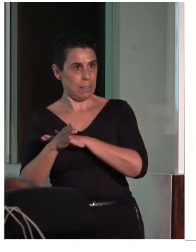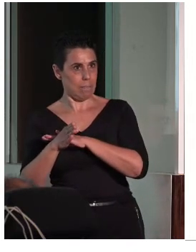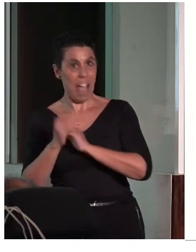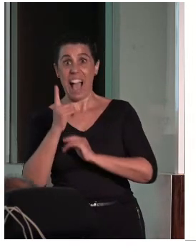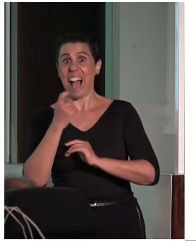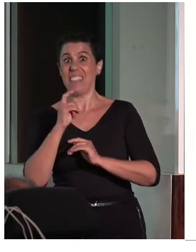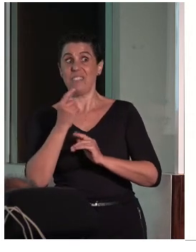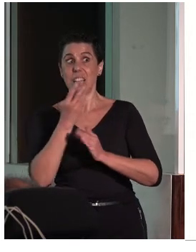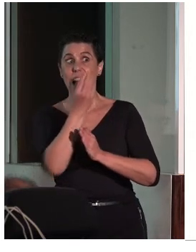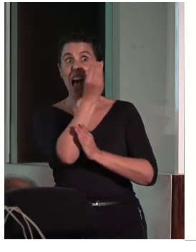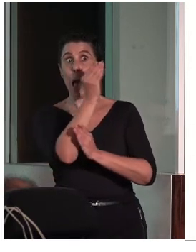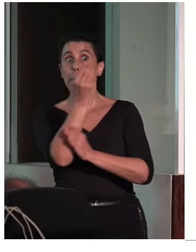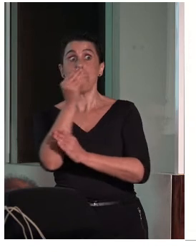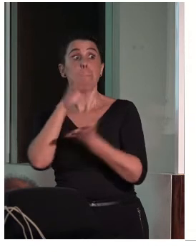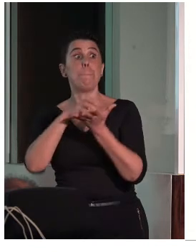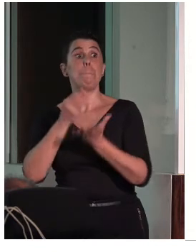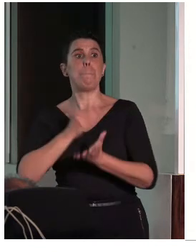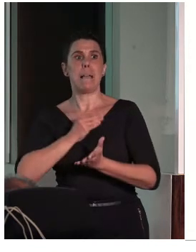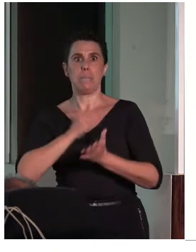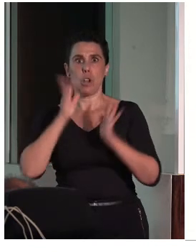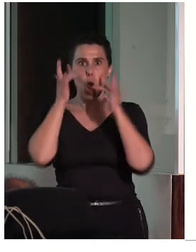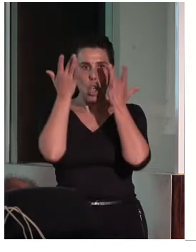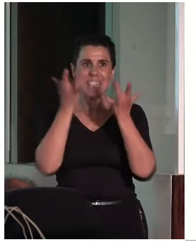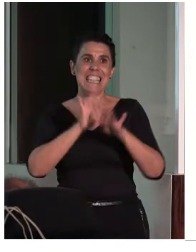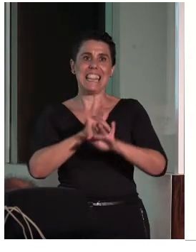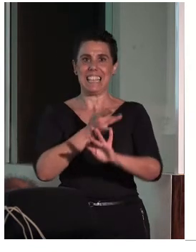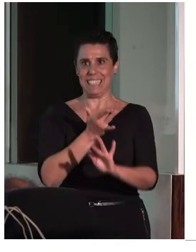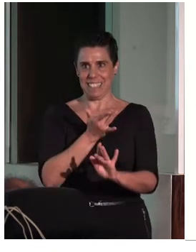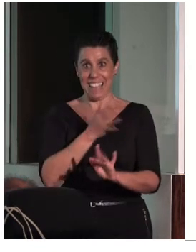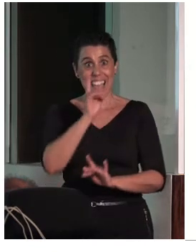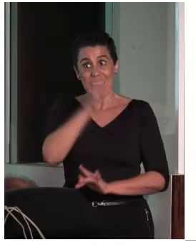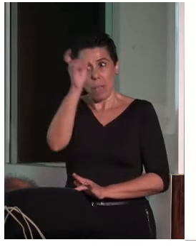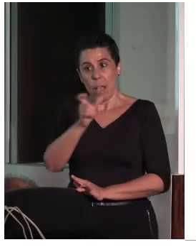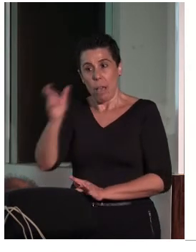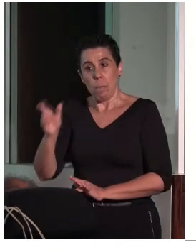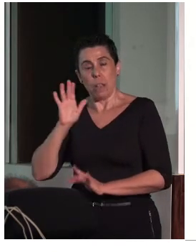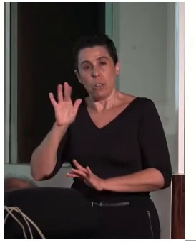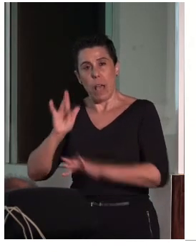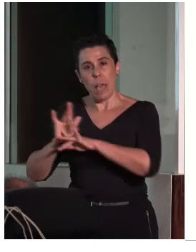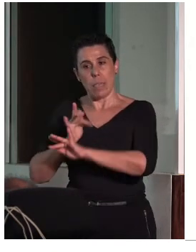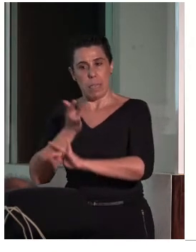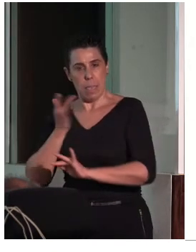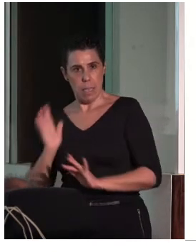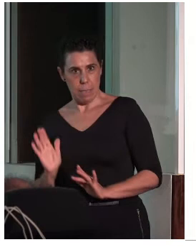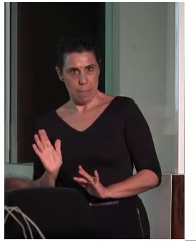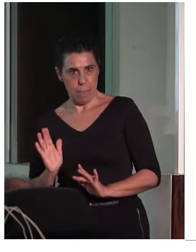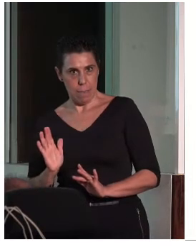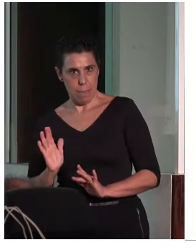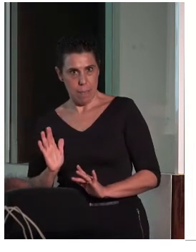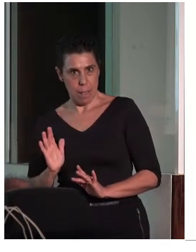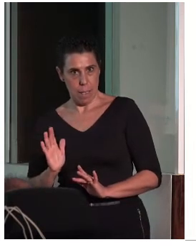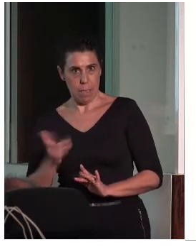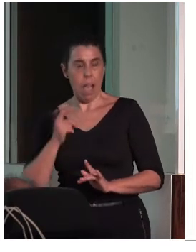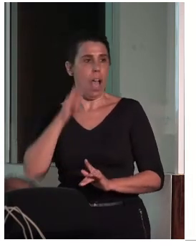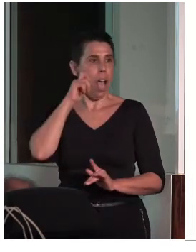y sensibilidad hacia las personas. Una percepción sensible del hecho humano,